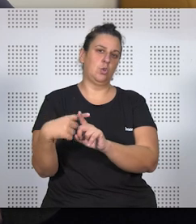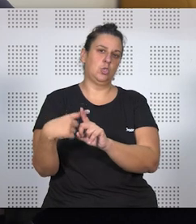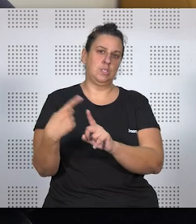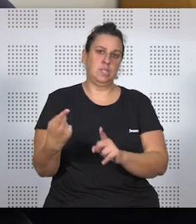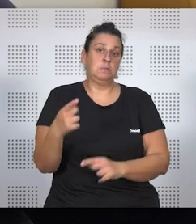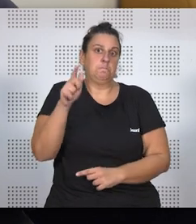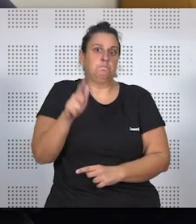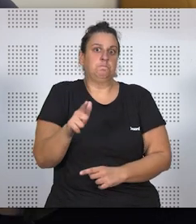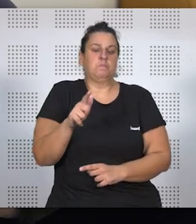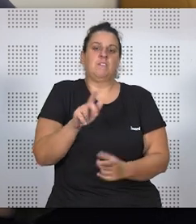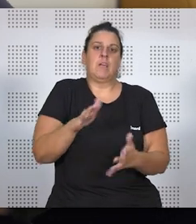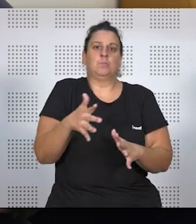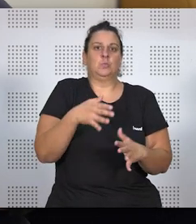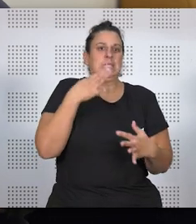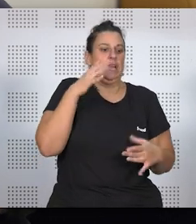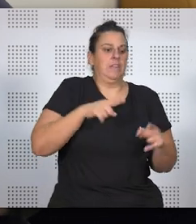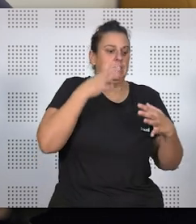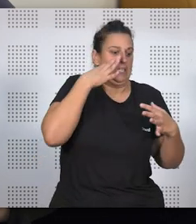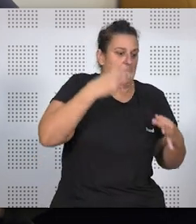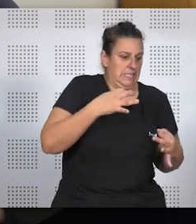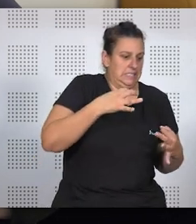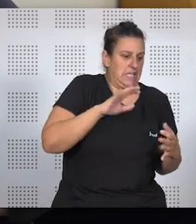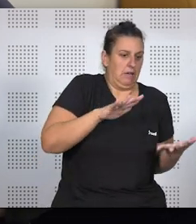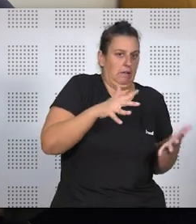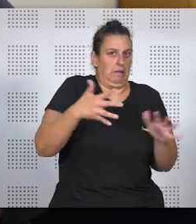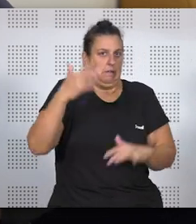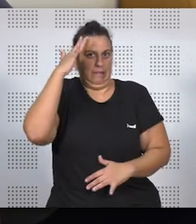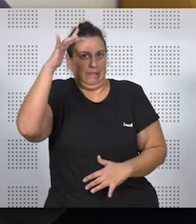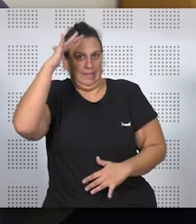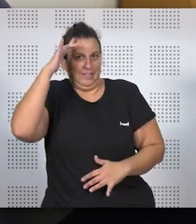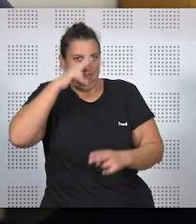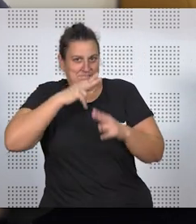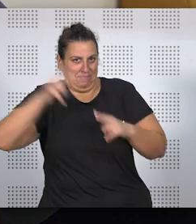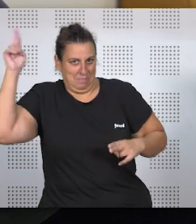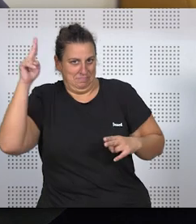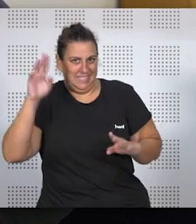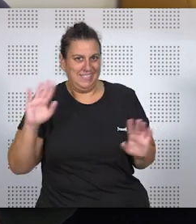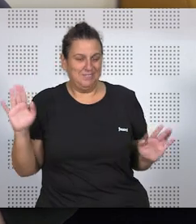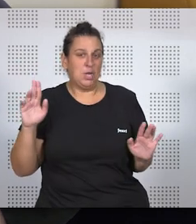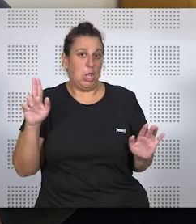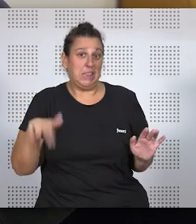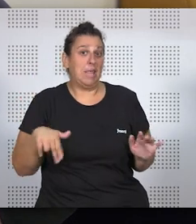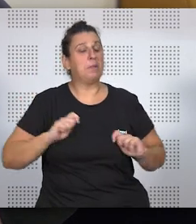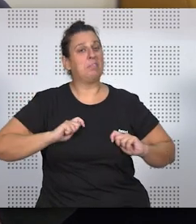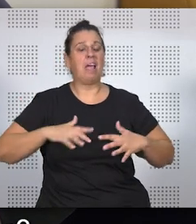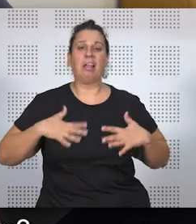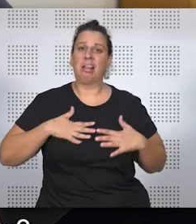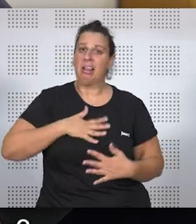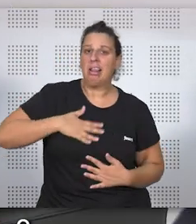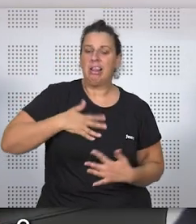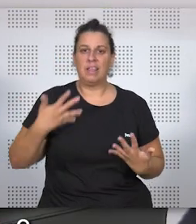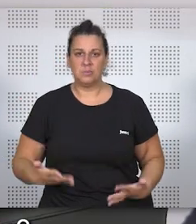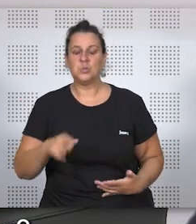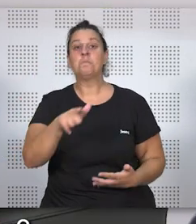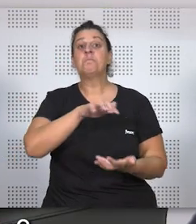¿no?, y entonces va desde una cosa más realista, a cosas pues a veces muy, no sé, muy sacadas de contexto, de contexto, pero bueno, que también nos animan, Y la